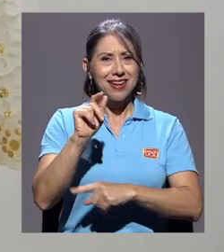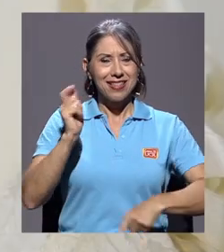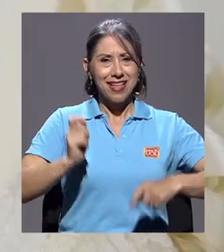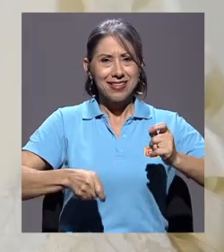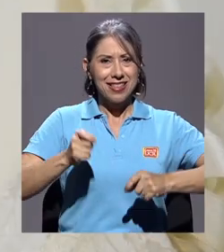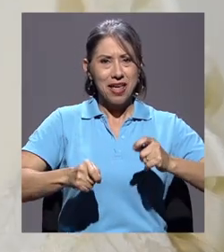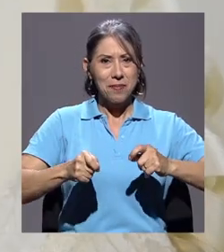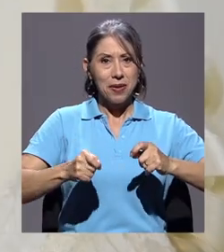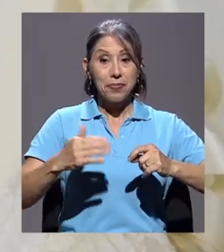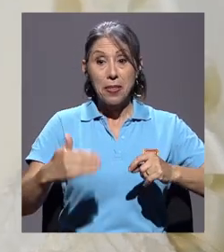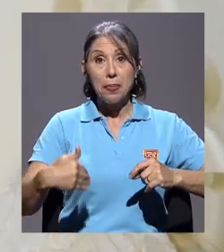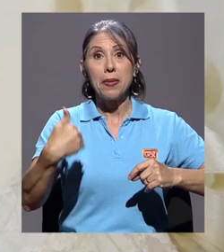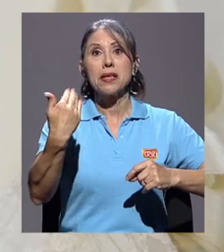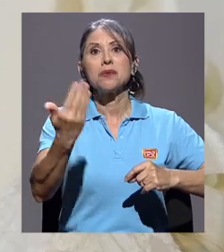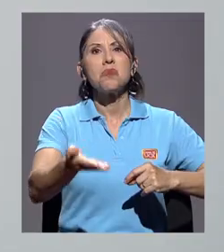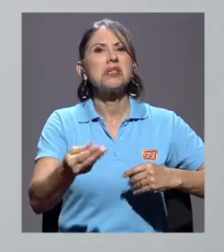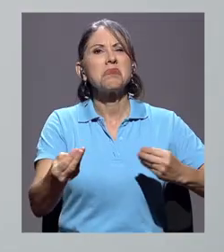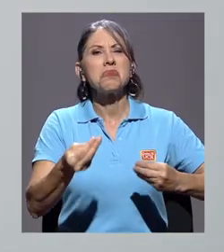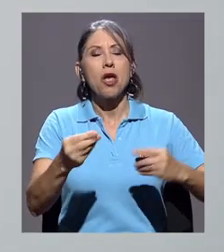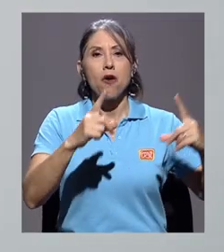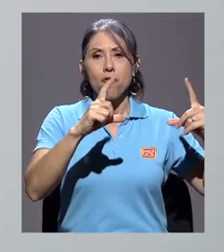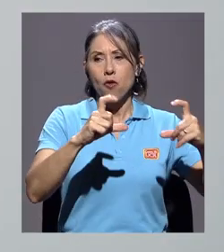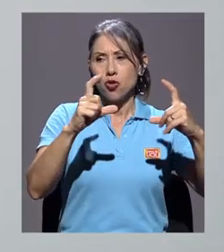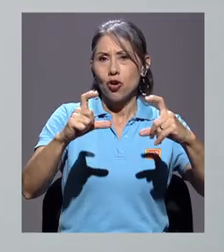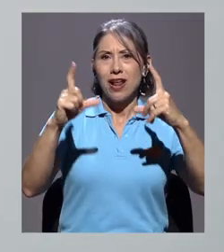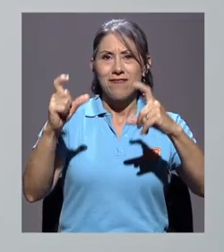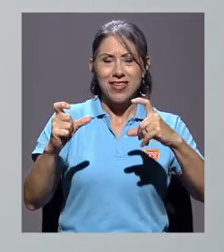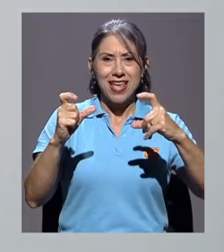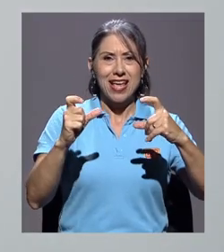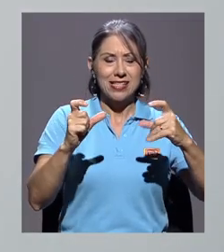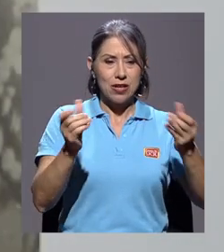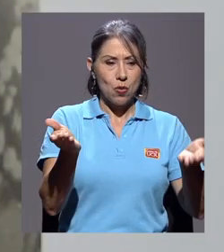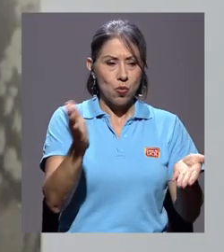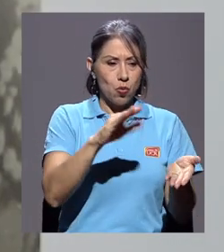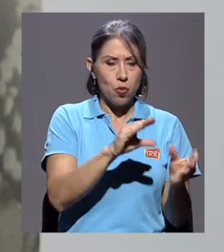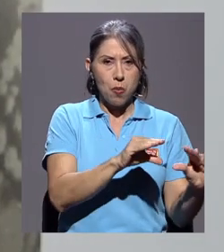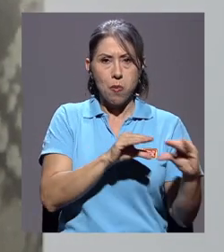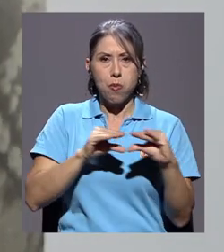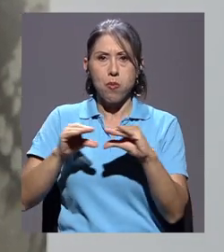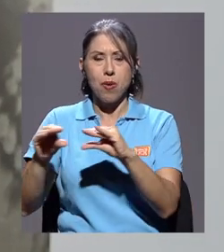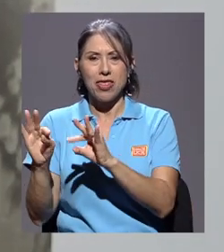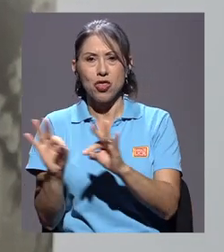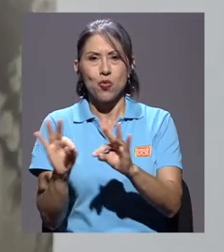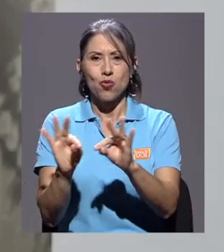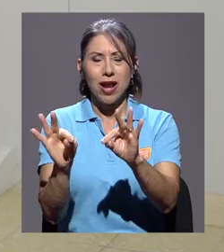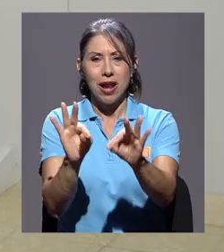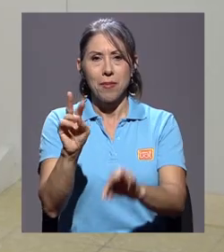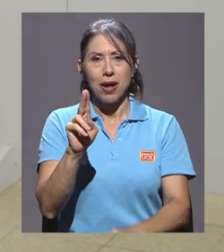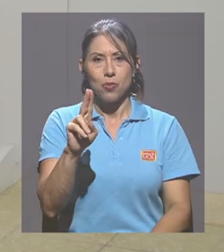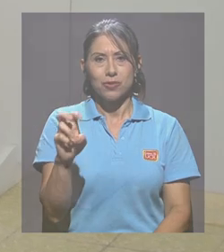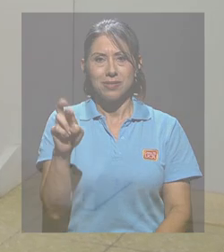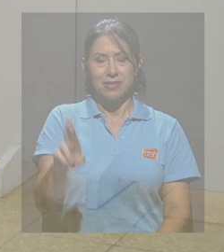de septiembre. Posterior a esta fecha, las fotografías serán trasladadas a la sede de Turrialba.